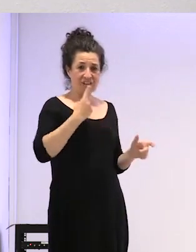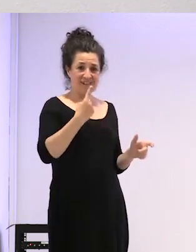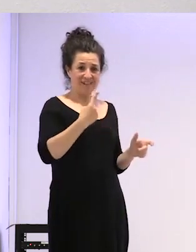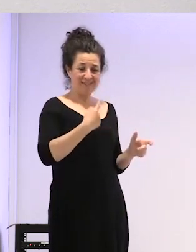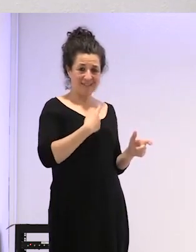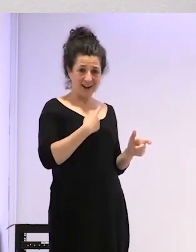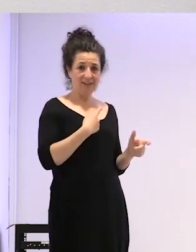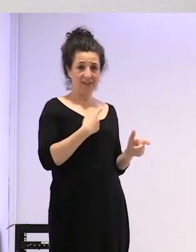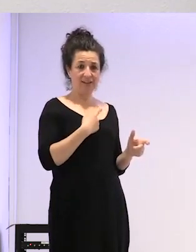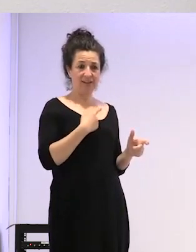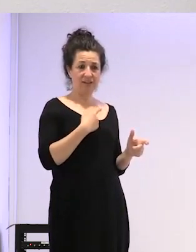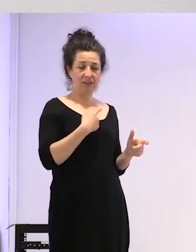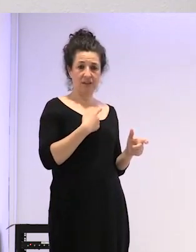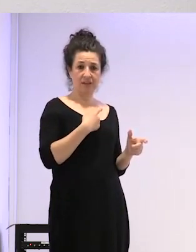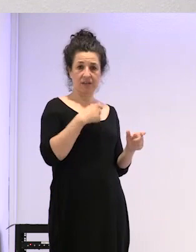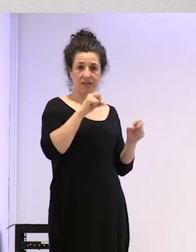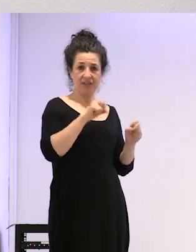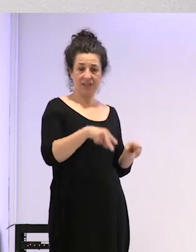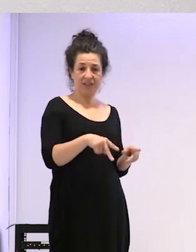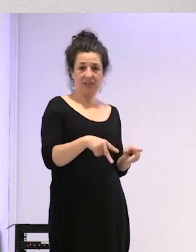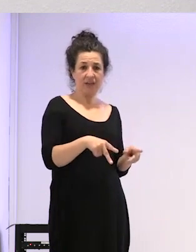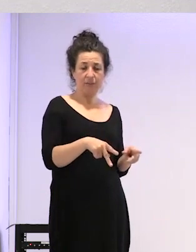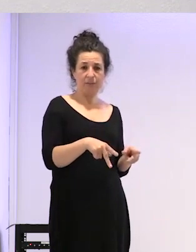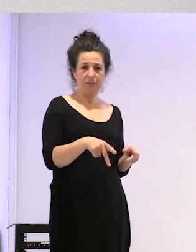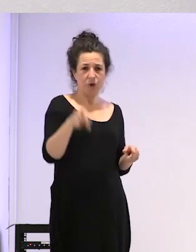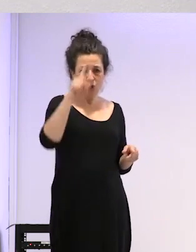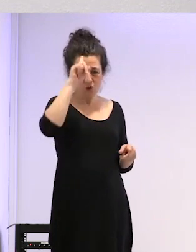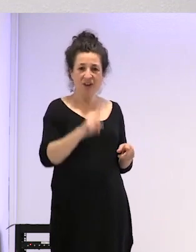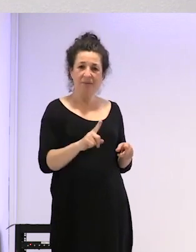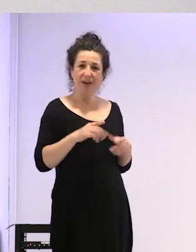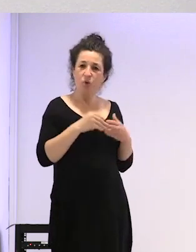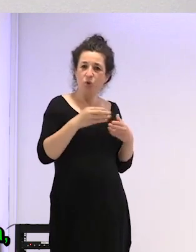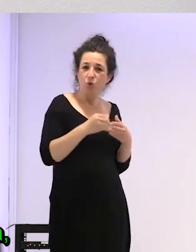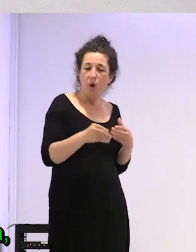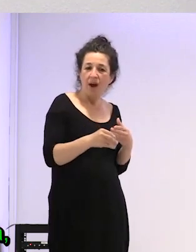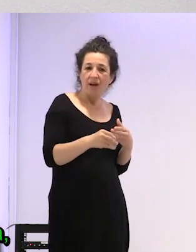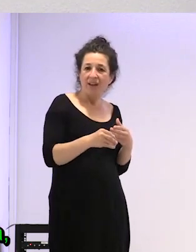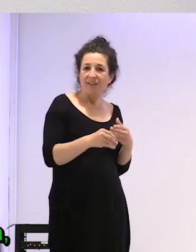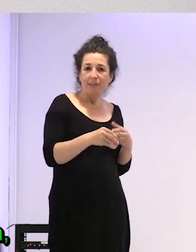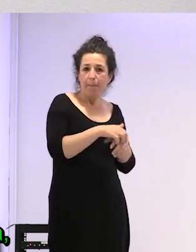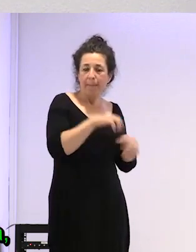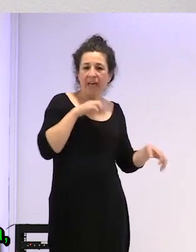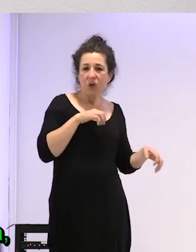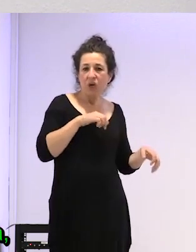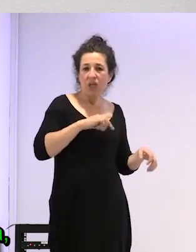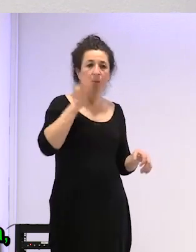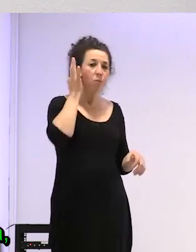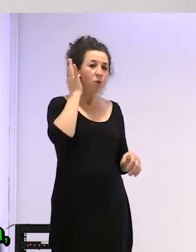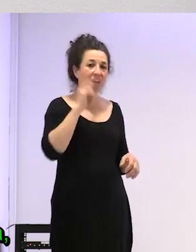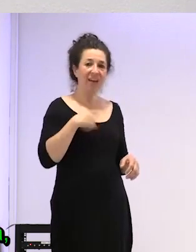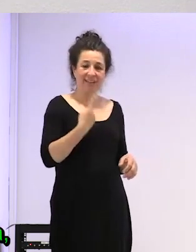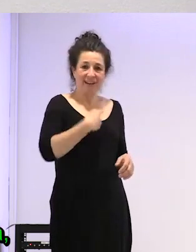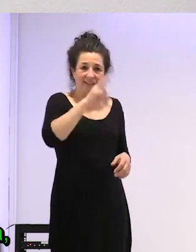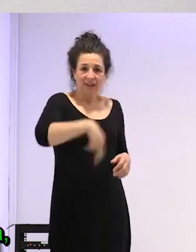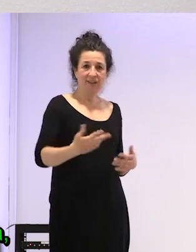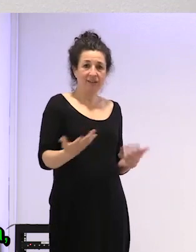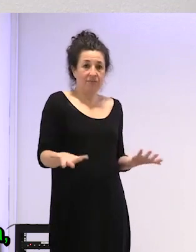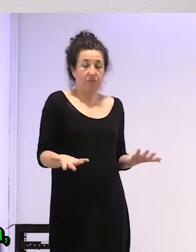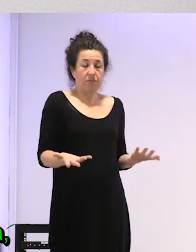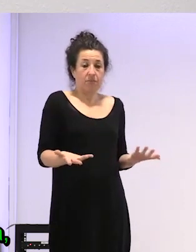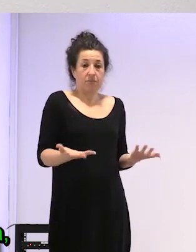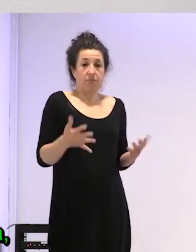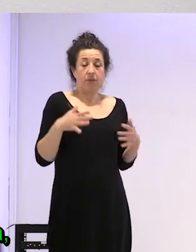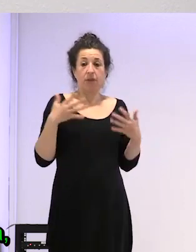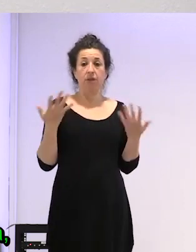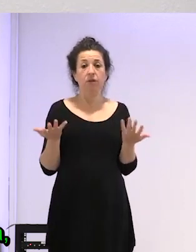usuarias de Mediestra eran básicamente mujeres trans entonces pues encontraron bueno con el drama